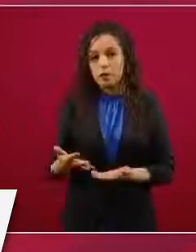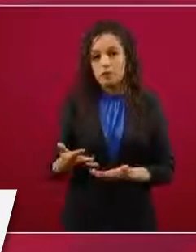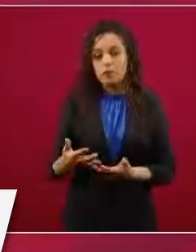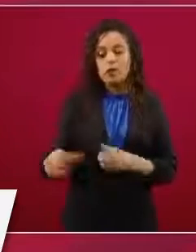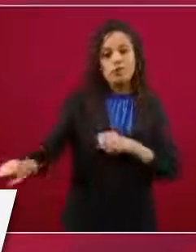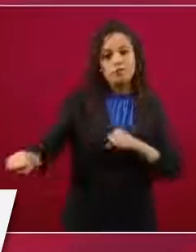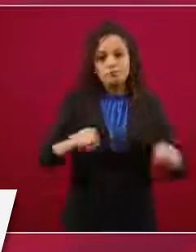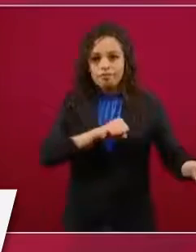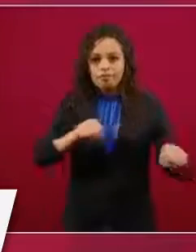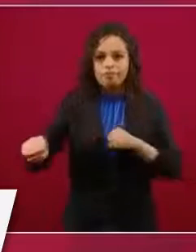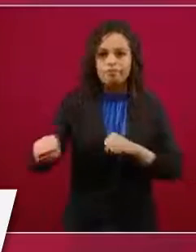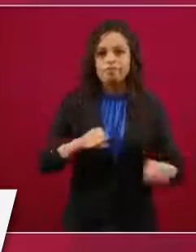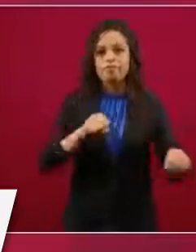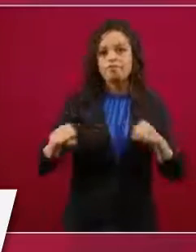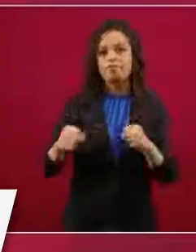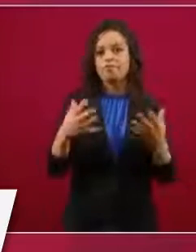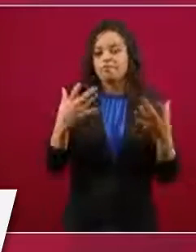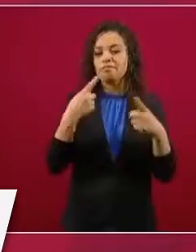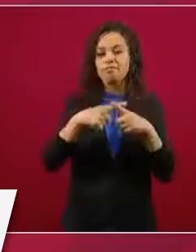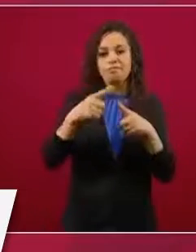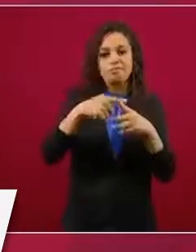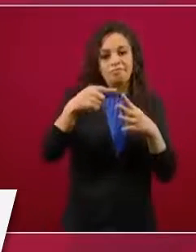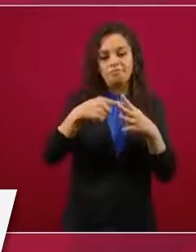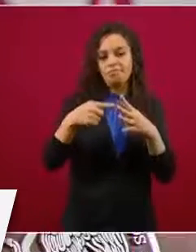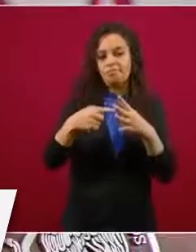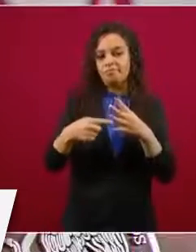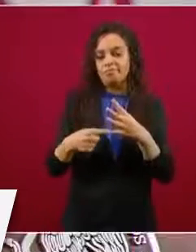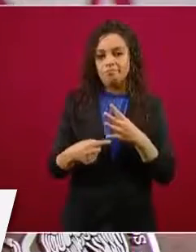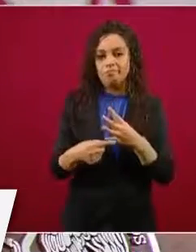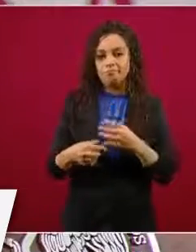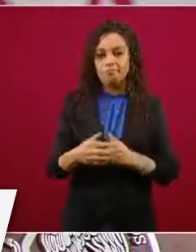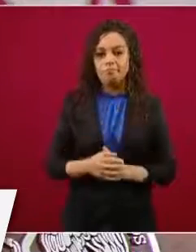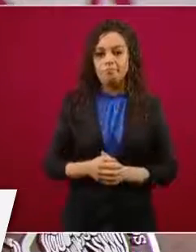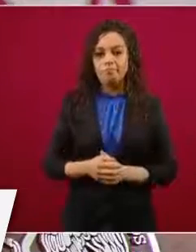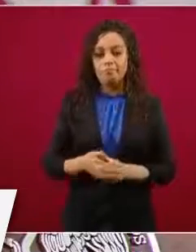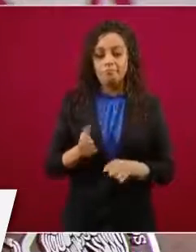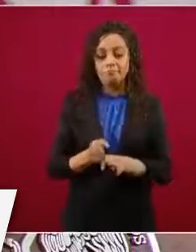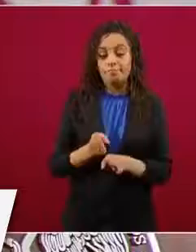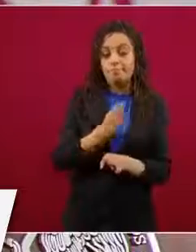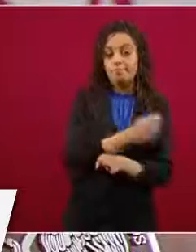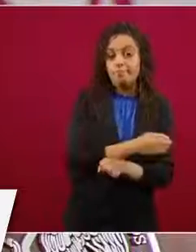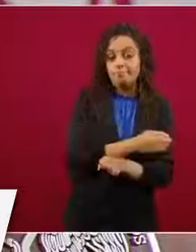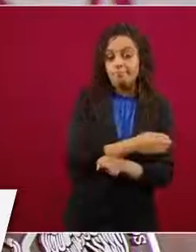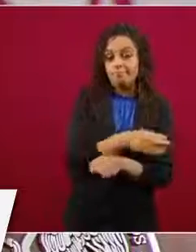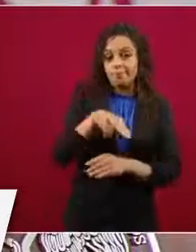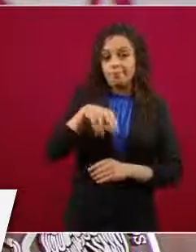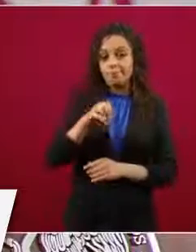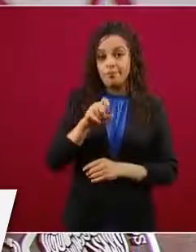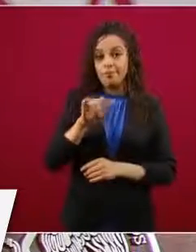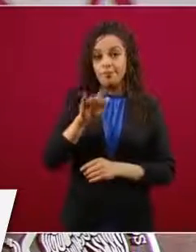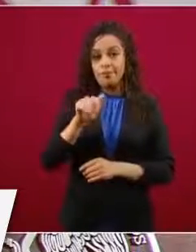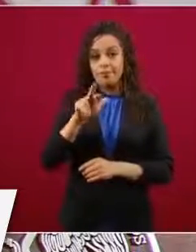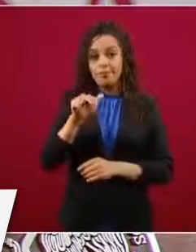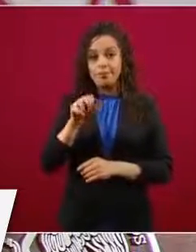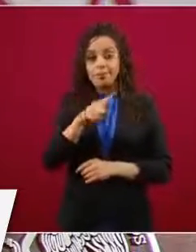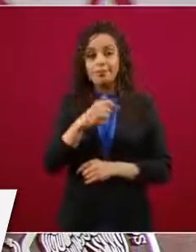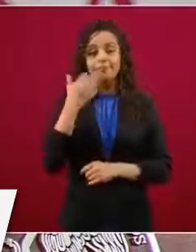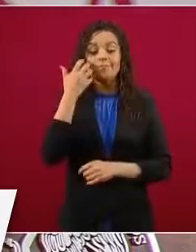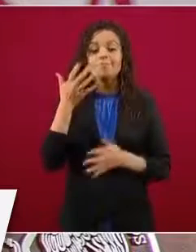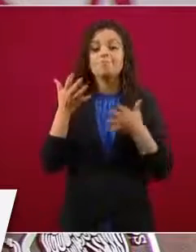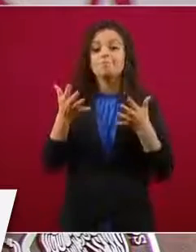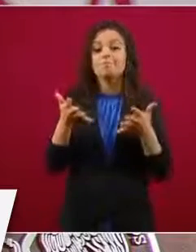sismos e incluso intentonas de neoliberales por privatizarlo. Y ahí sigue el Seguro Social.